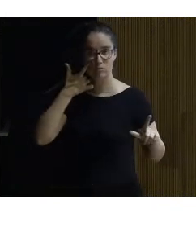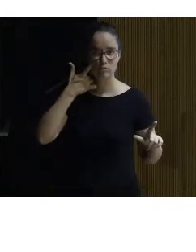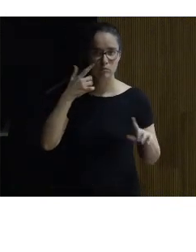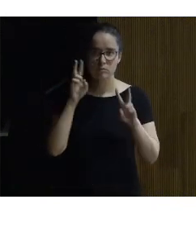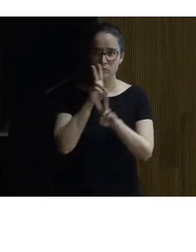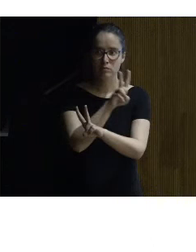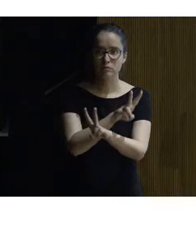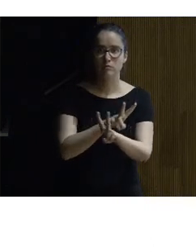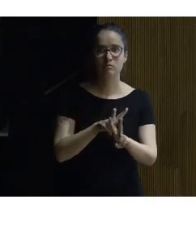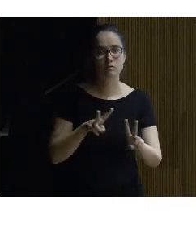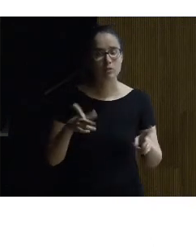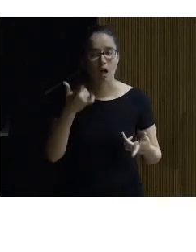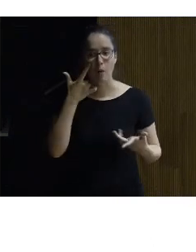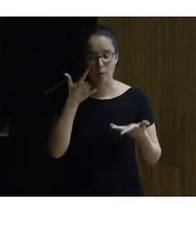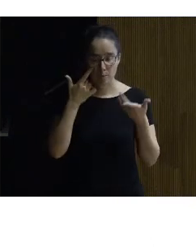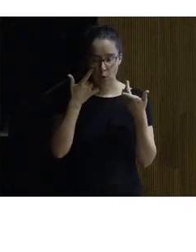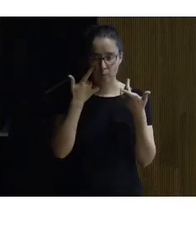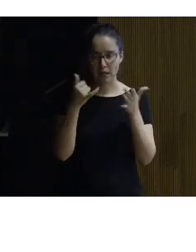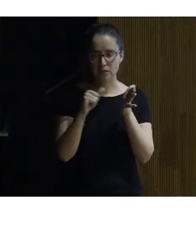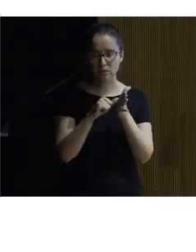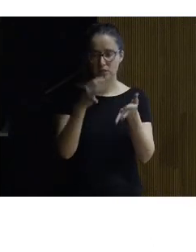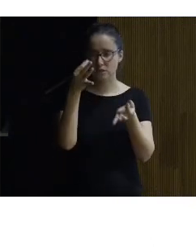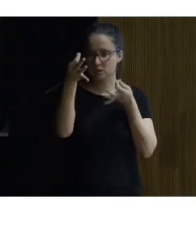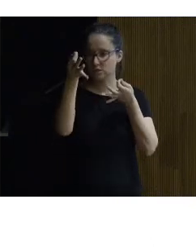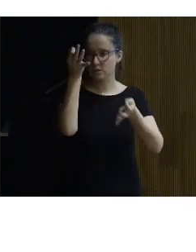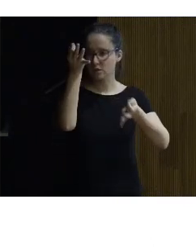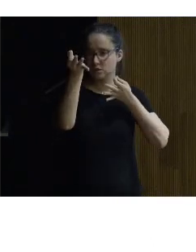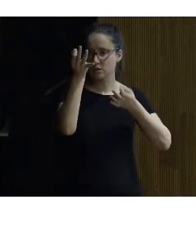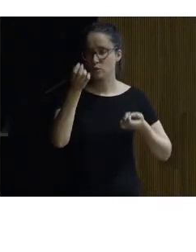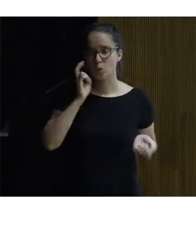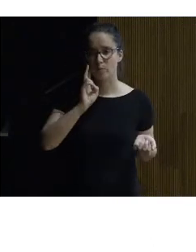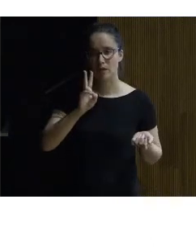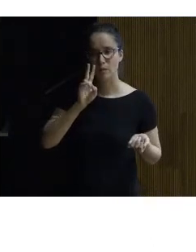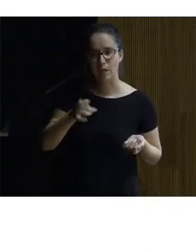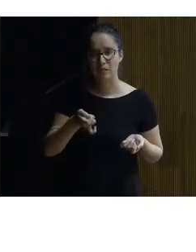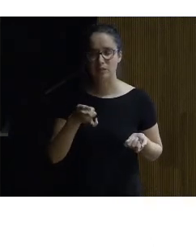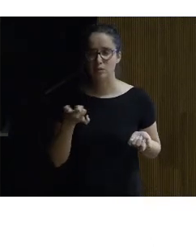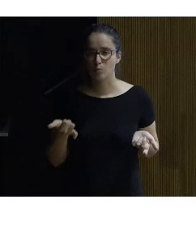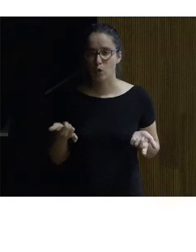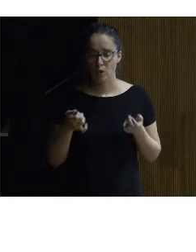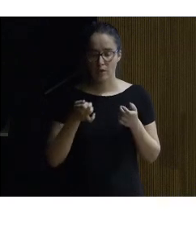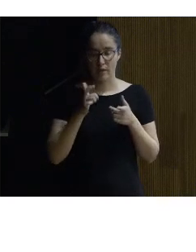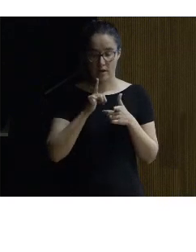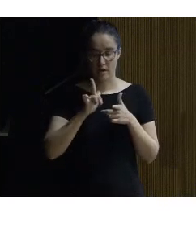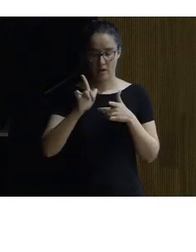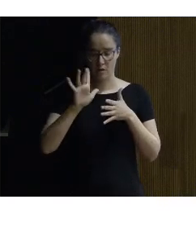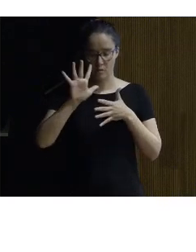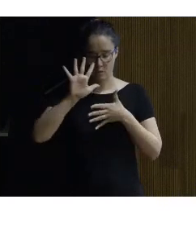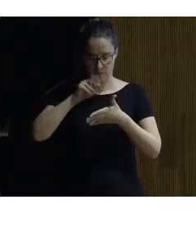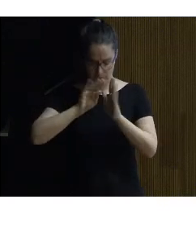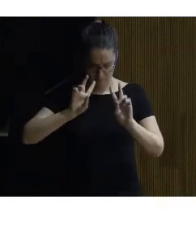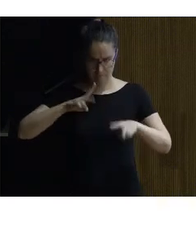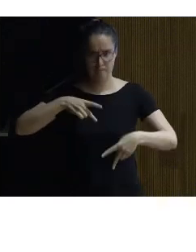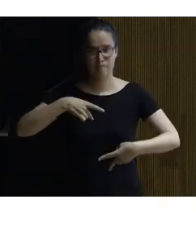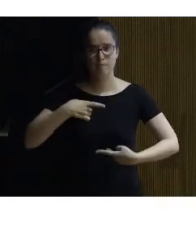contemplas te vas acercando y te vas acercando y vas viendo cómo vas de lejos hacia el interior y